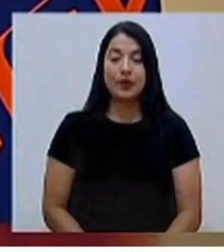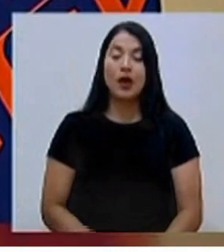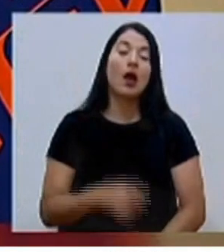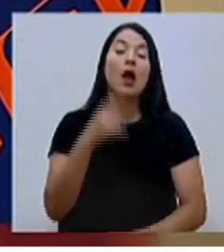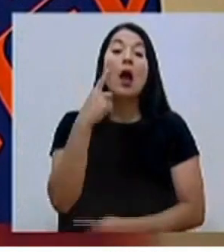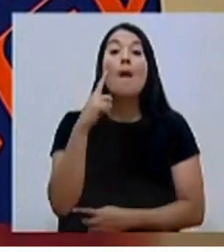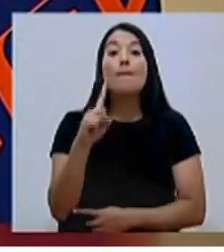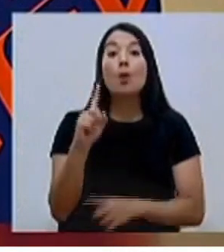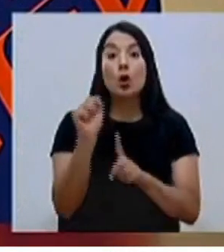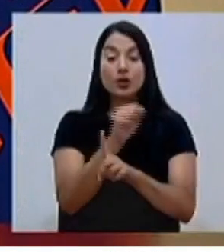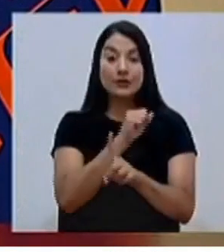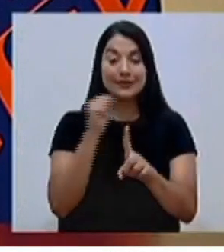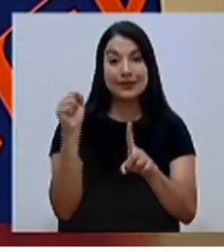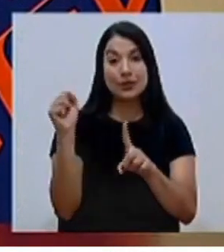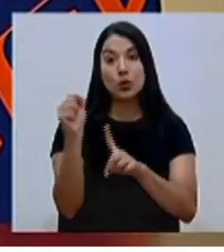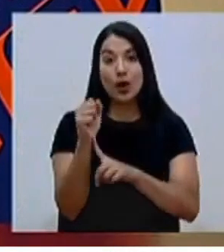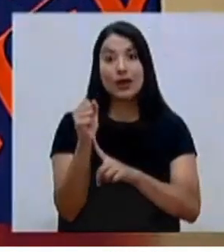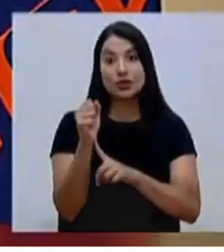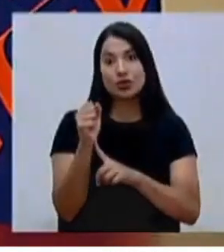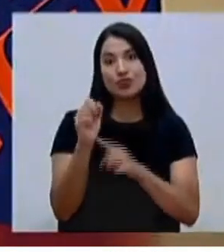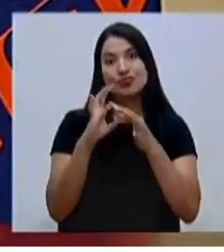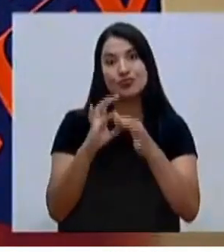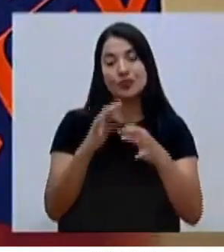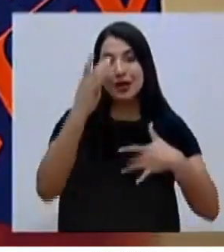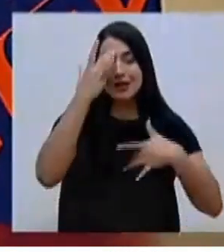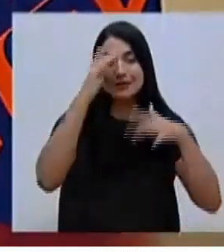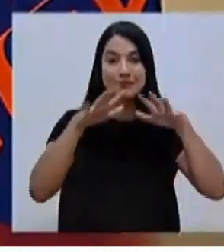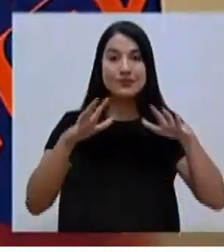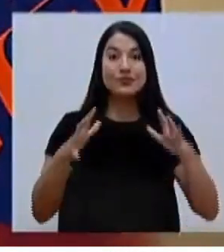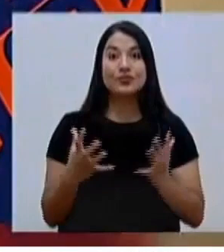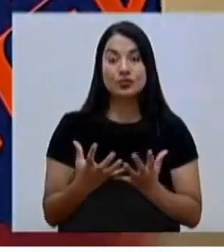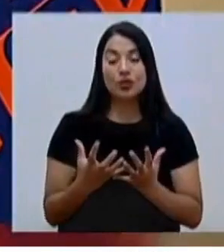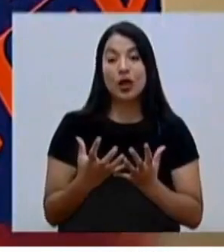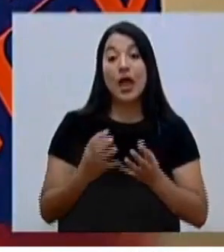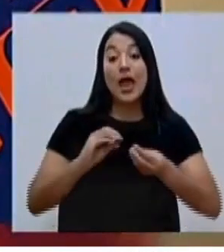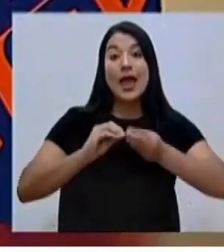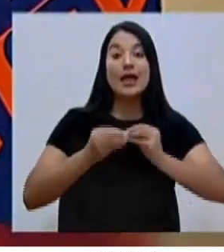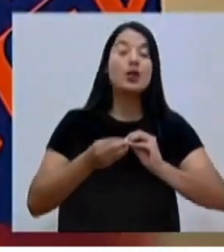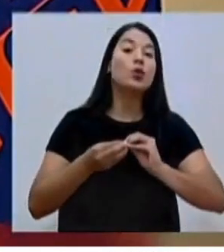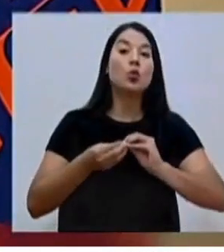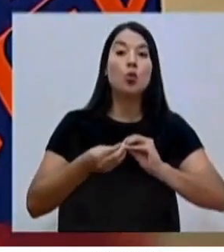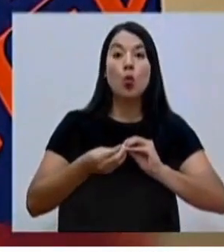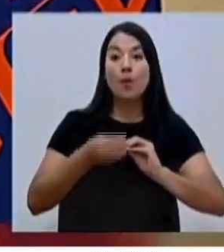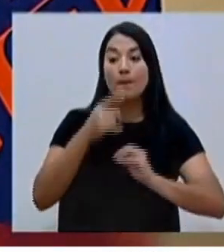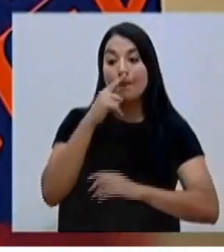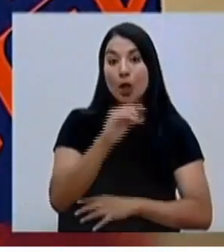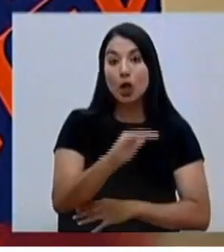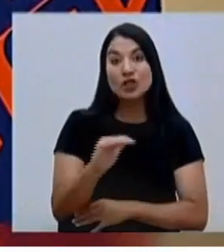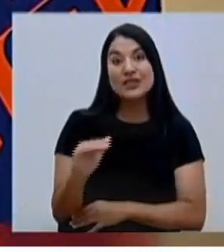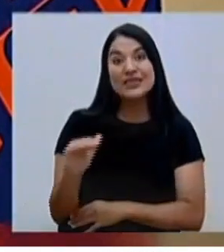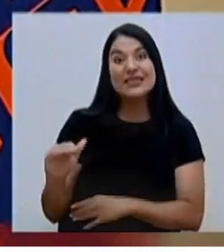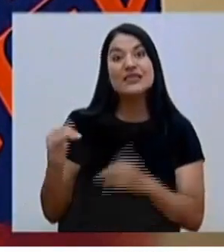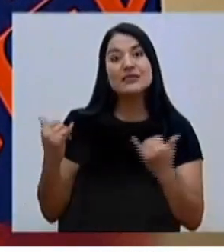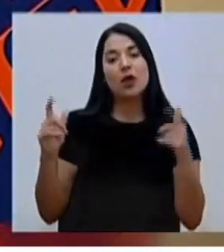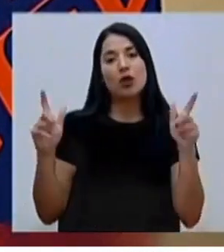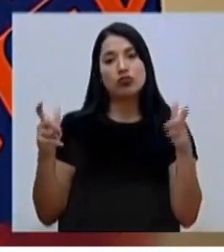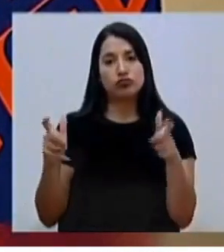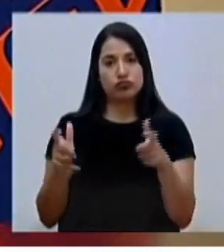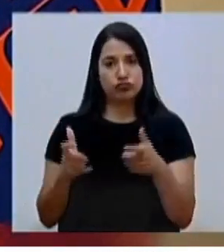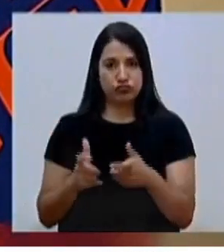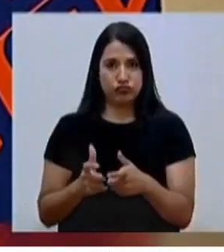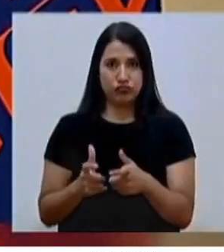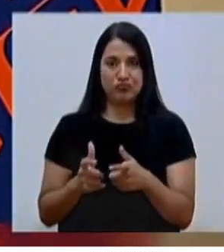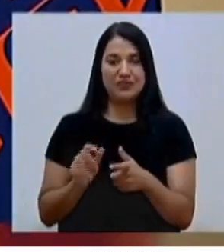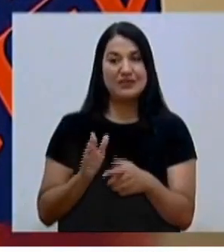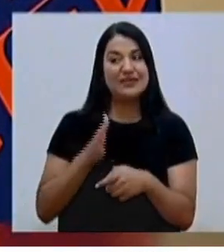Debido a la situación, obviamente, de la pandemia, ha habido una disminución importante en la asistencia presencial de los niños y las